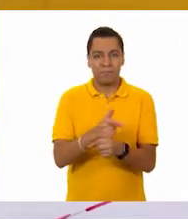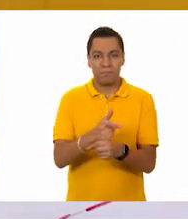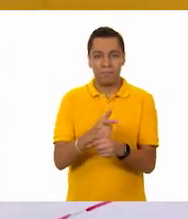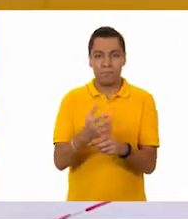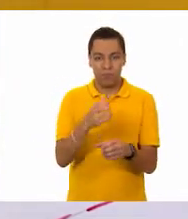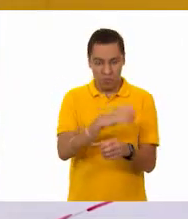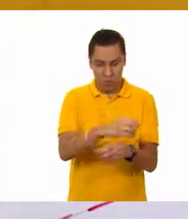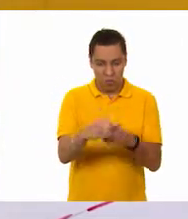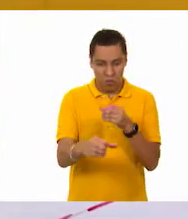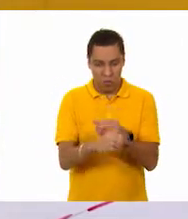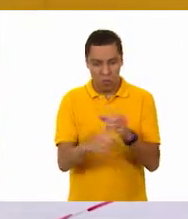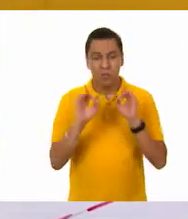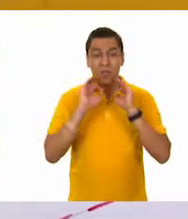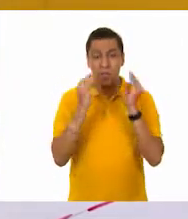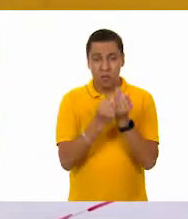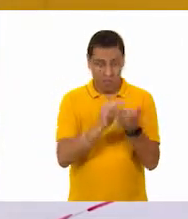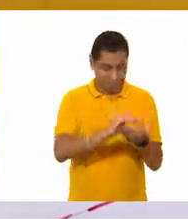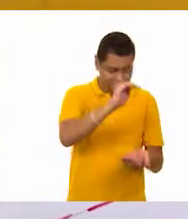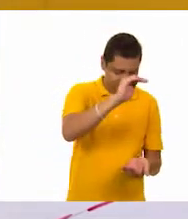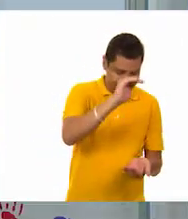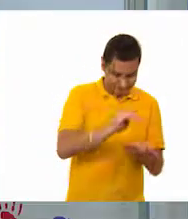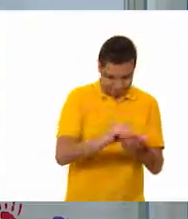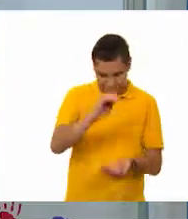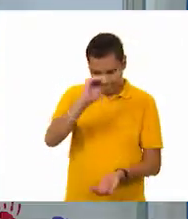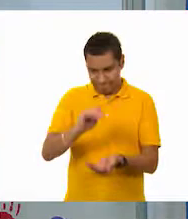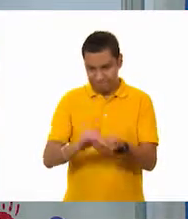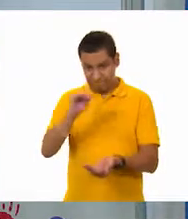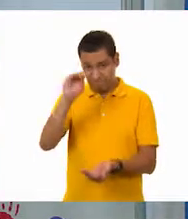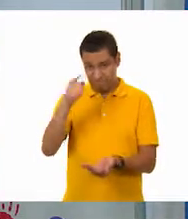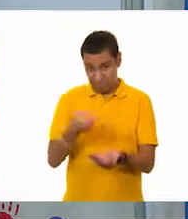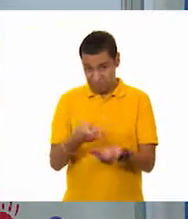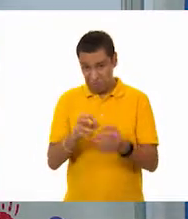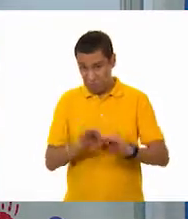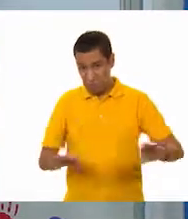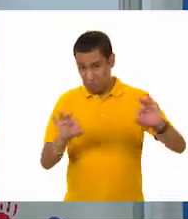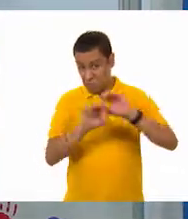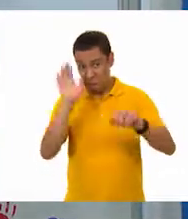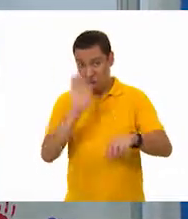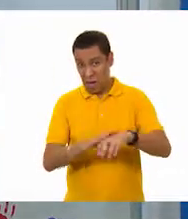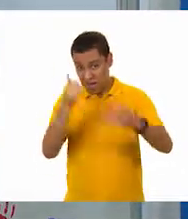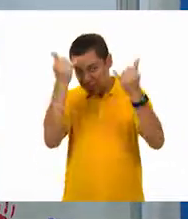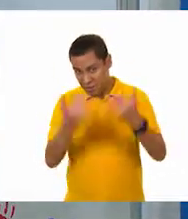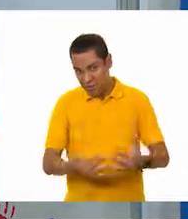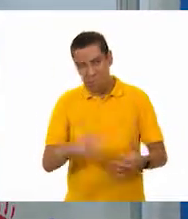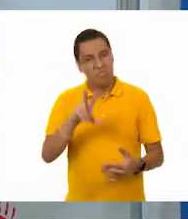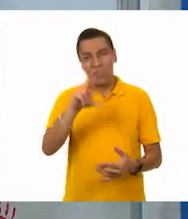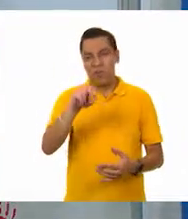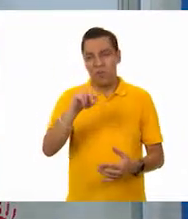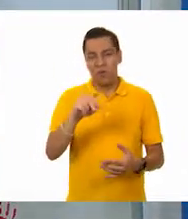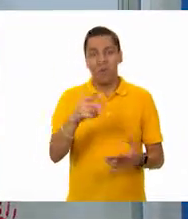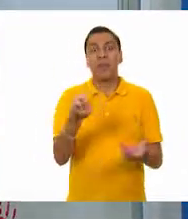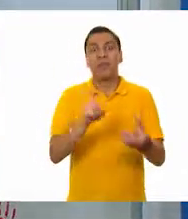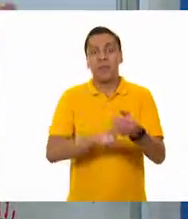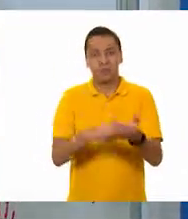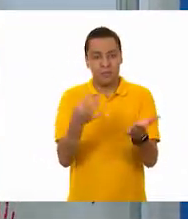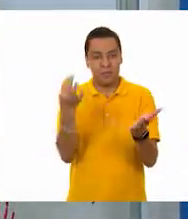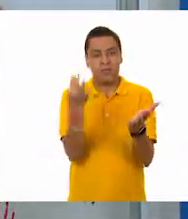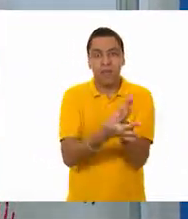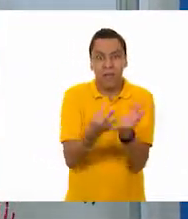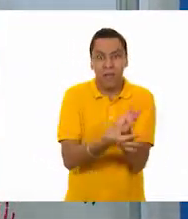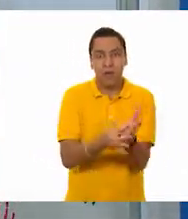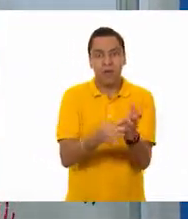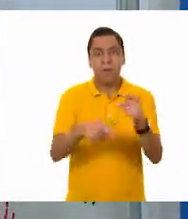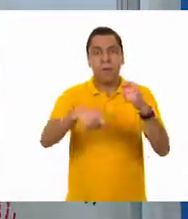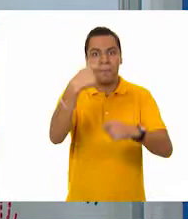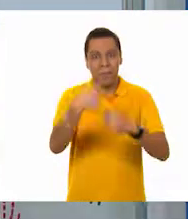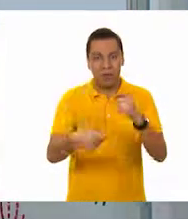objeto. Exacto. No solamente nos podemos quedar con el tamaño, también influye bastante el material. Por ejemplo, si es de plástico, si es de metal